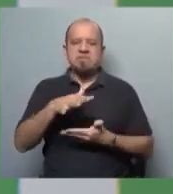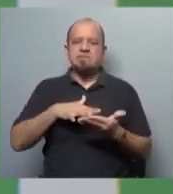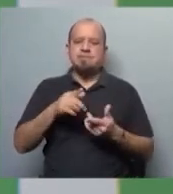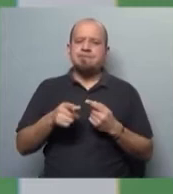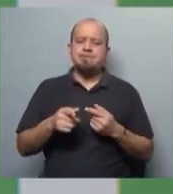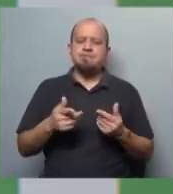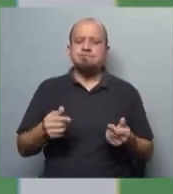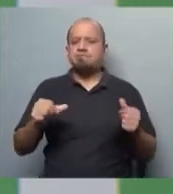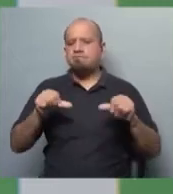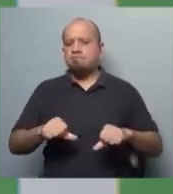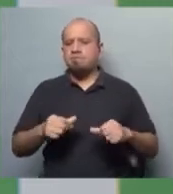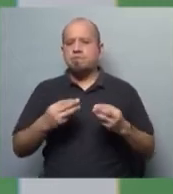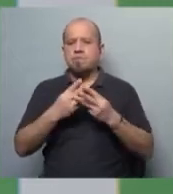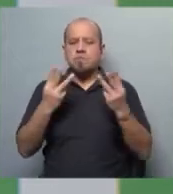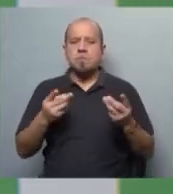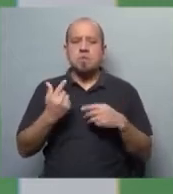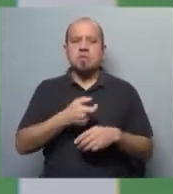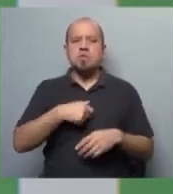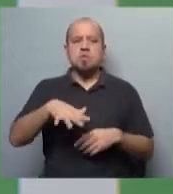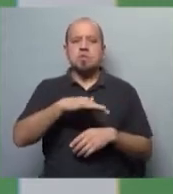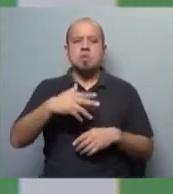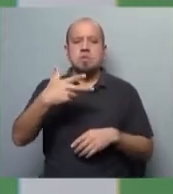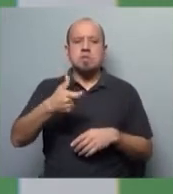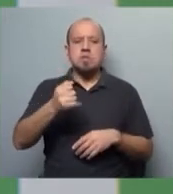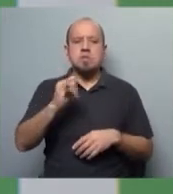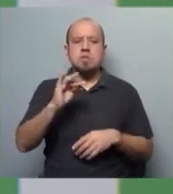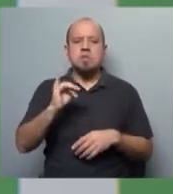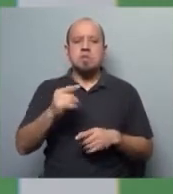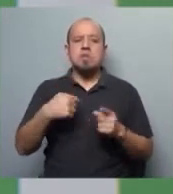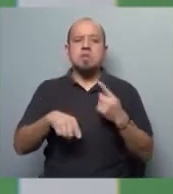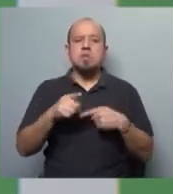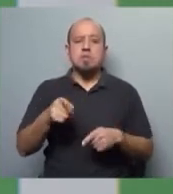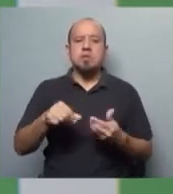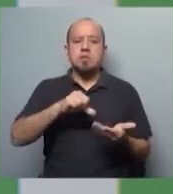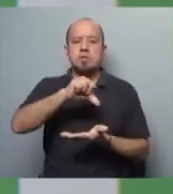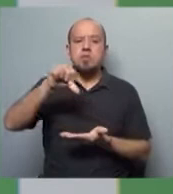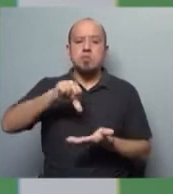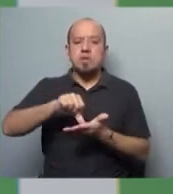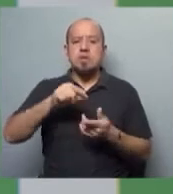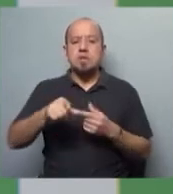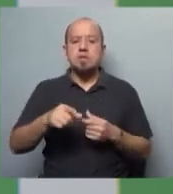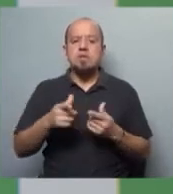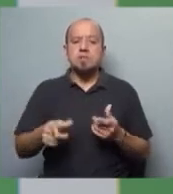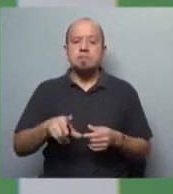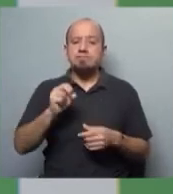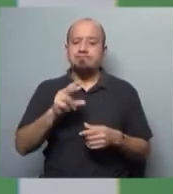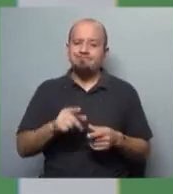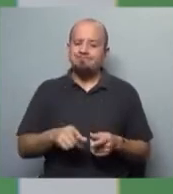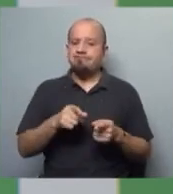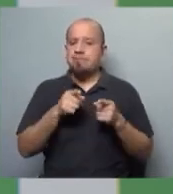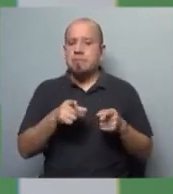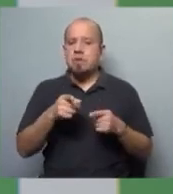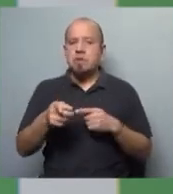deterioro general de la sociedad haitiana. Entonces, dentro de los países que hablamos de los demás críticos en la región, nosotros